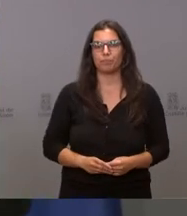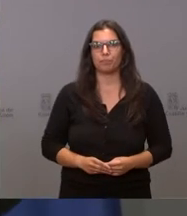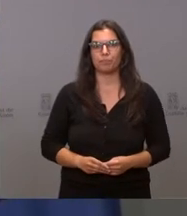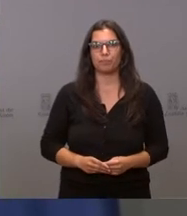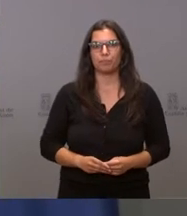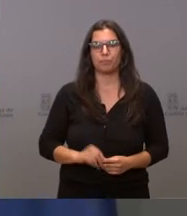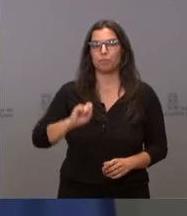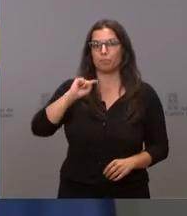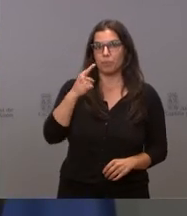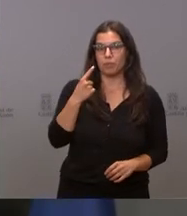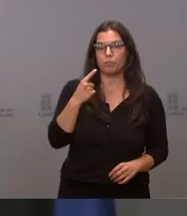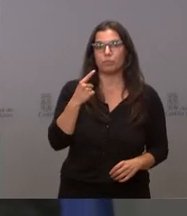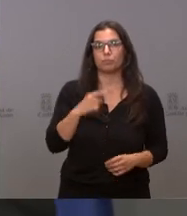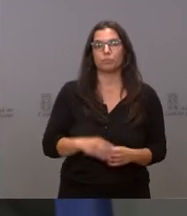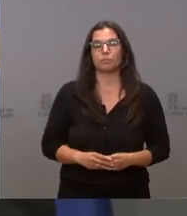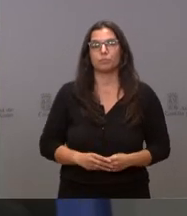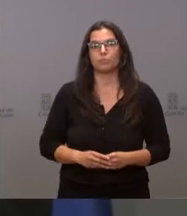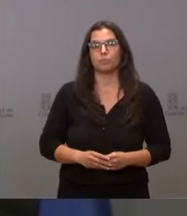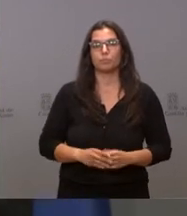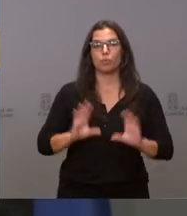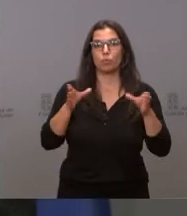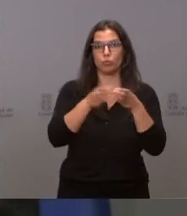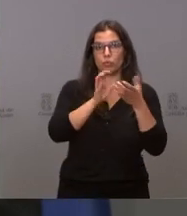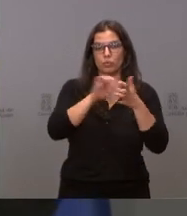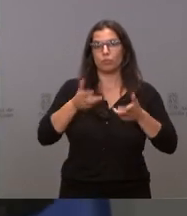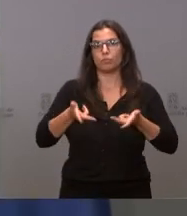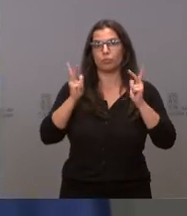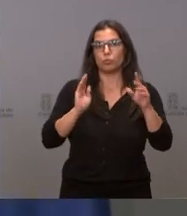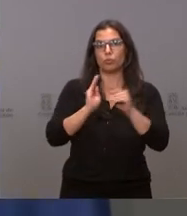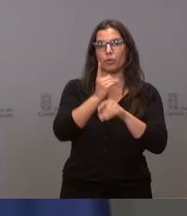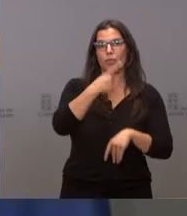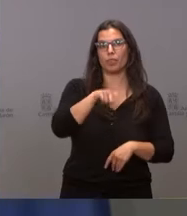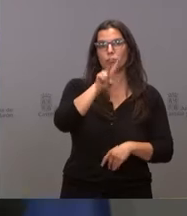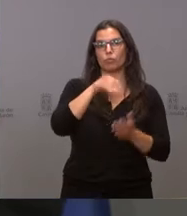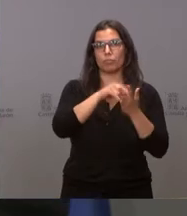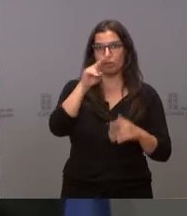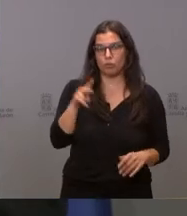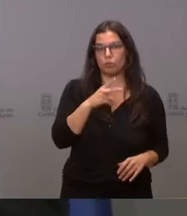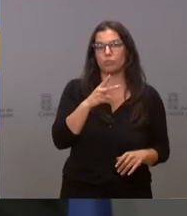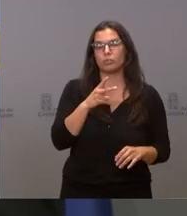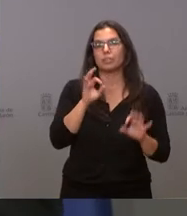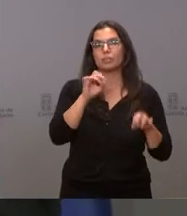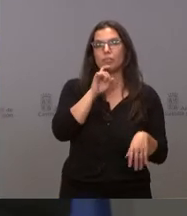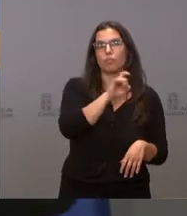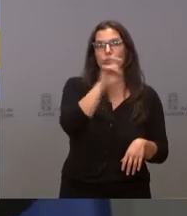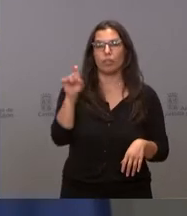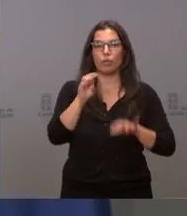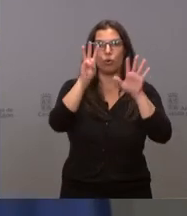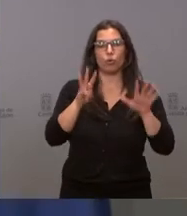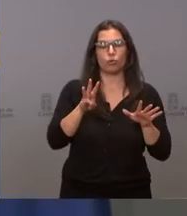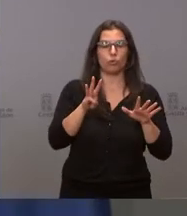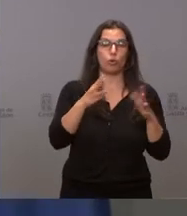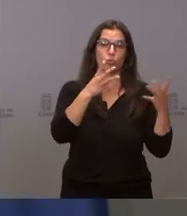En primer lugar, la Junta autoriza una subvención de 102.000 euros a la Fundación VIII Centenario